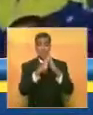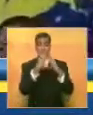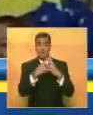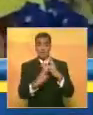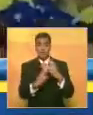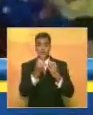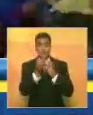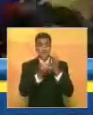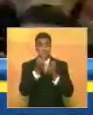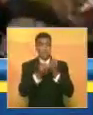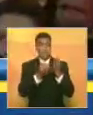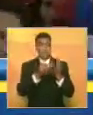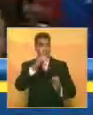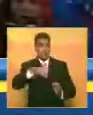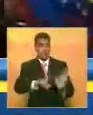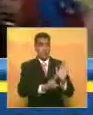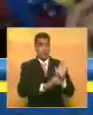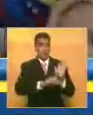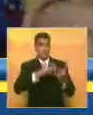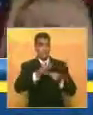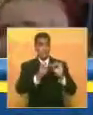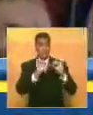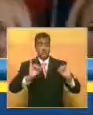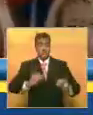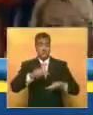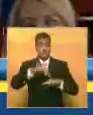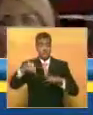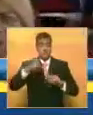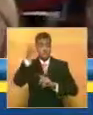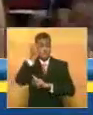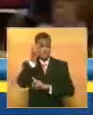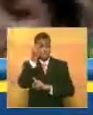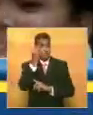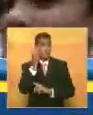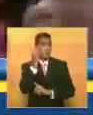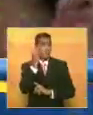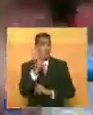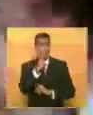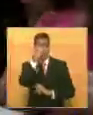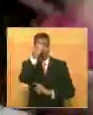Las declaraciones fueron ofrecidas durante una visita realizada al Instituto Nacional de Orientación Femenina ubicado en Los Teques.